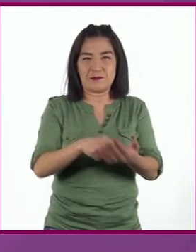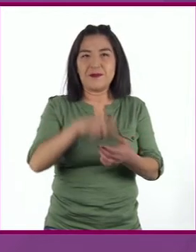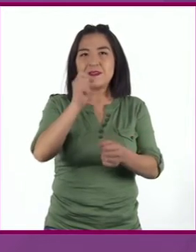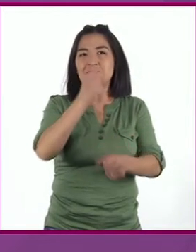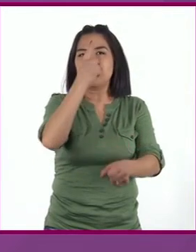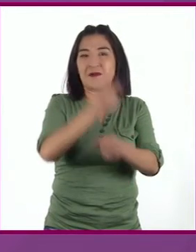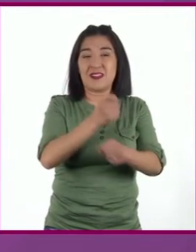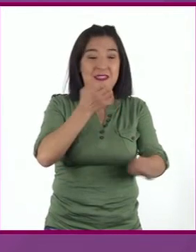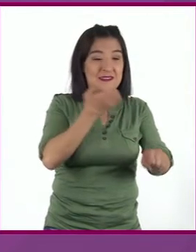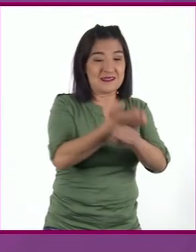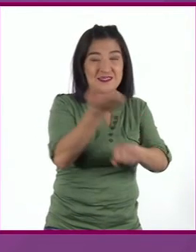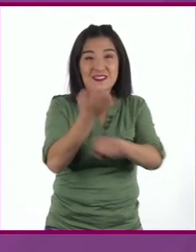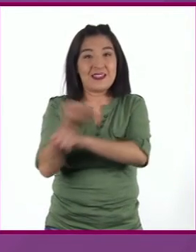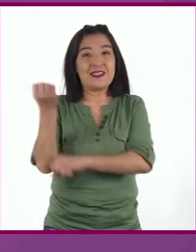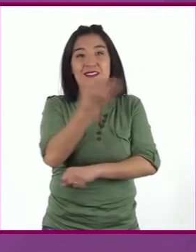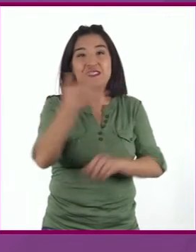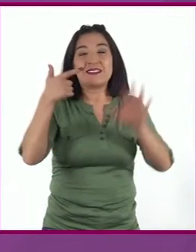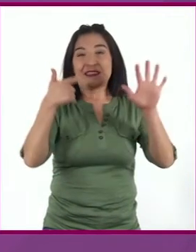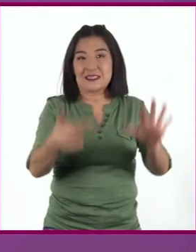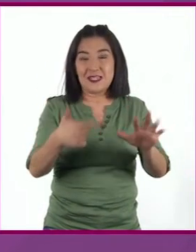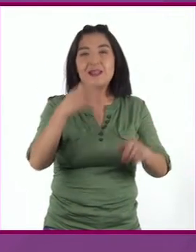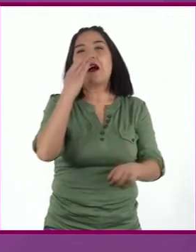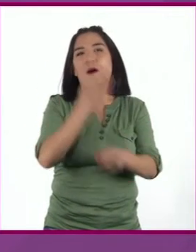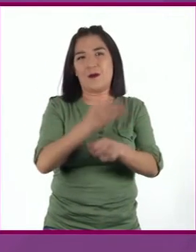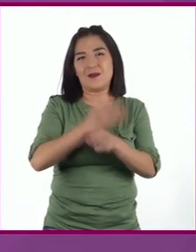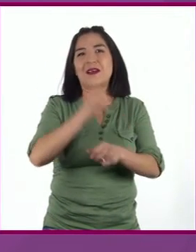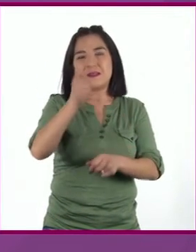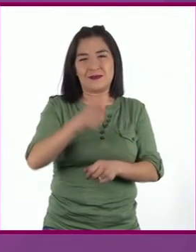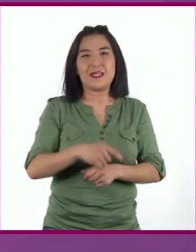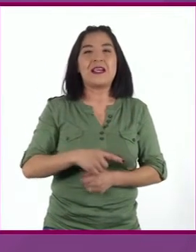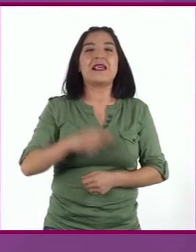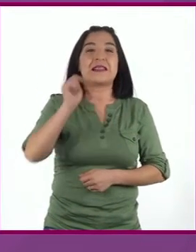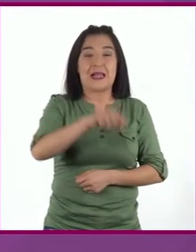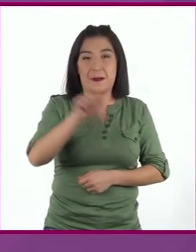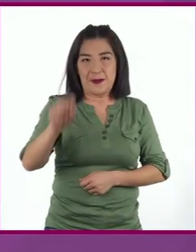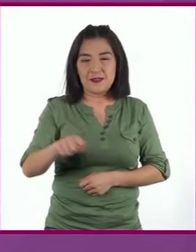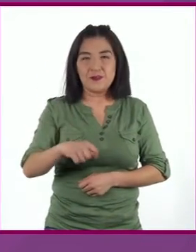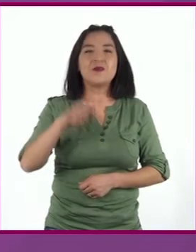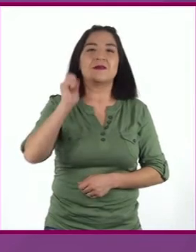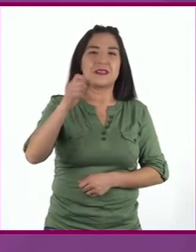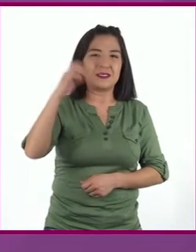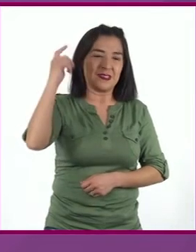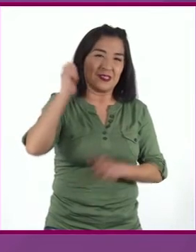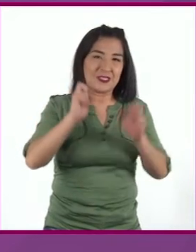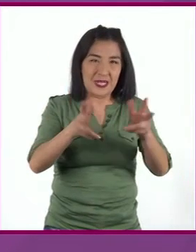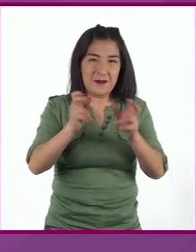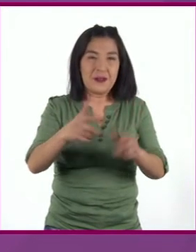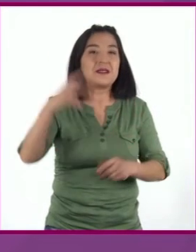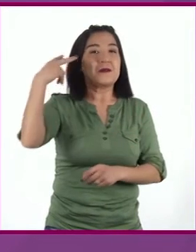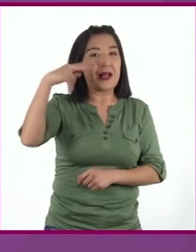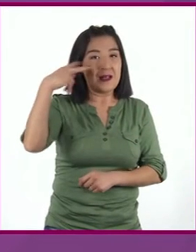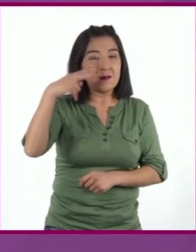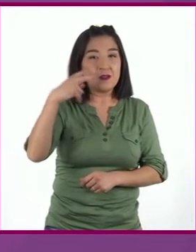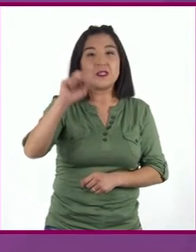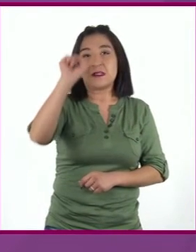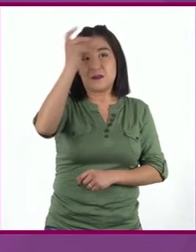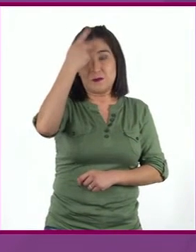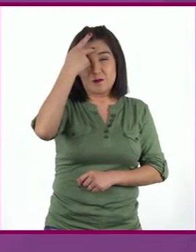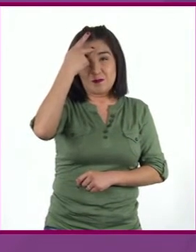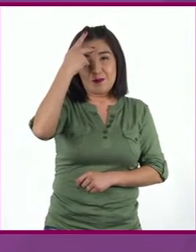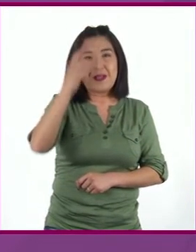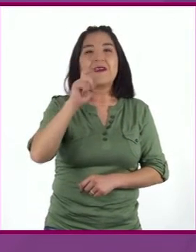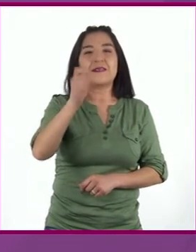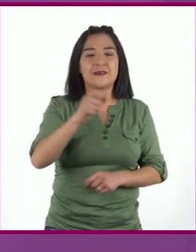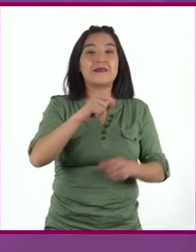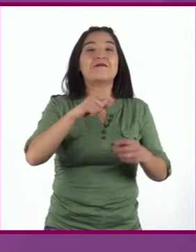estados del territorio mexicano actual Tabasco, Chiapas, Veracruz, San Luis Potosí Y las